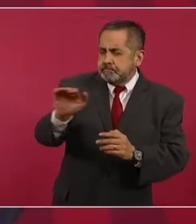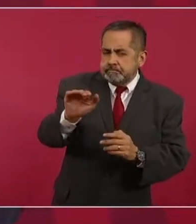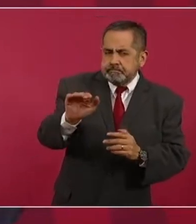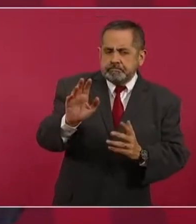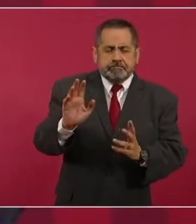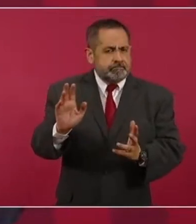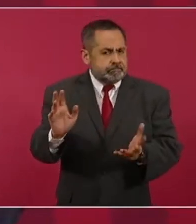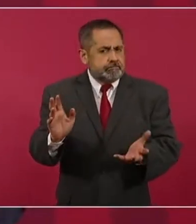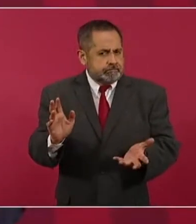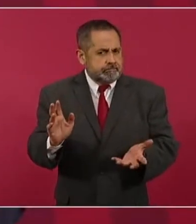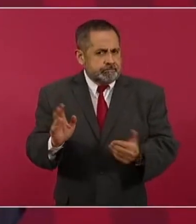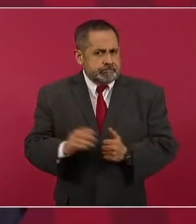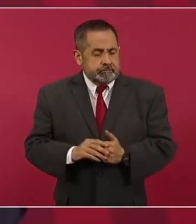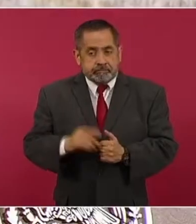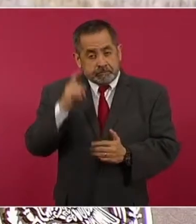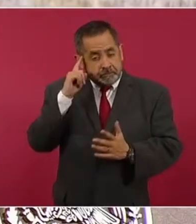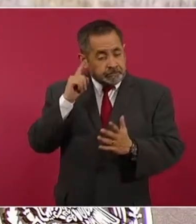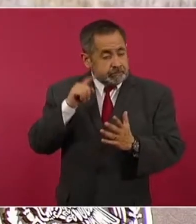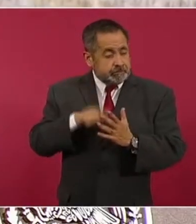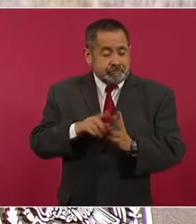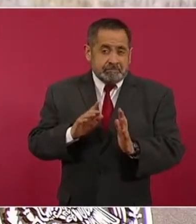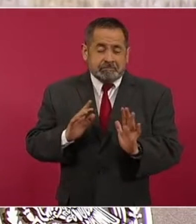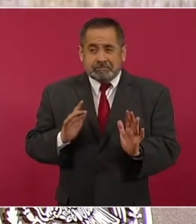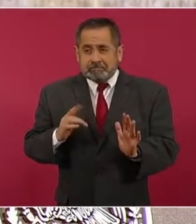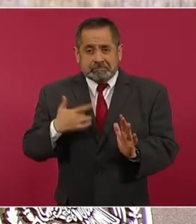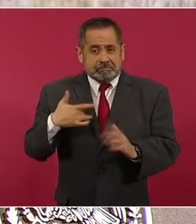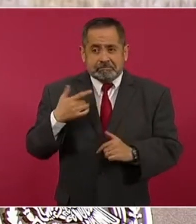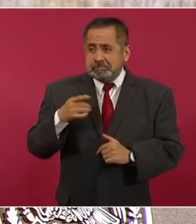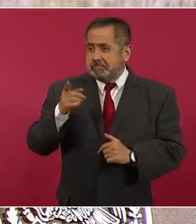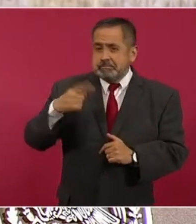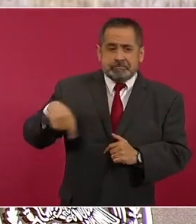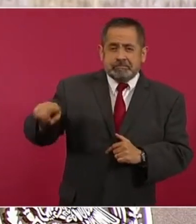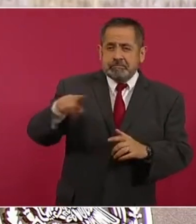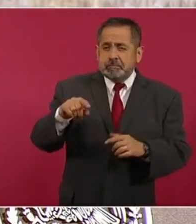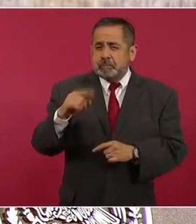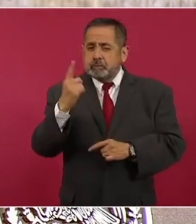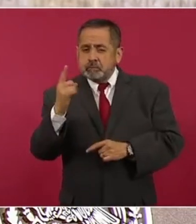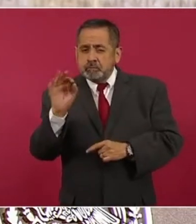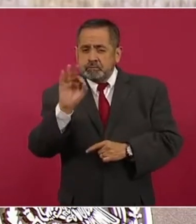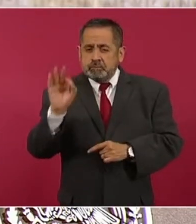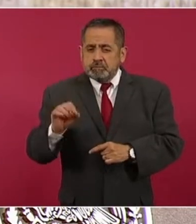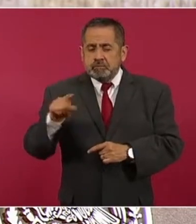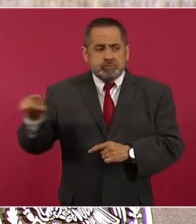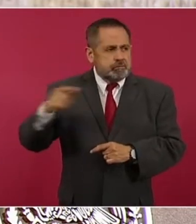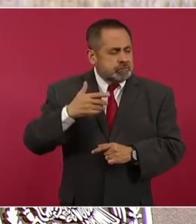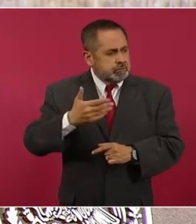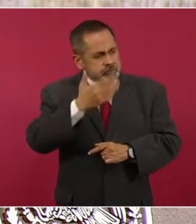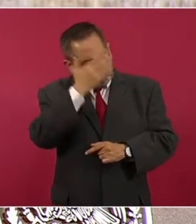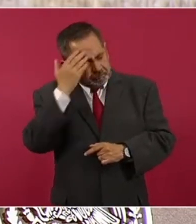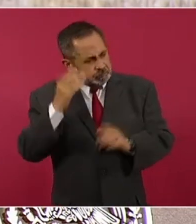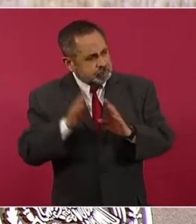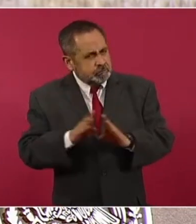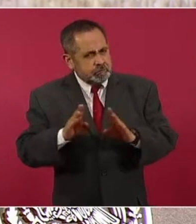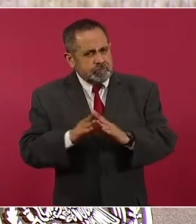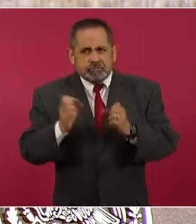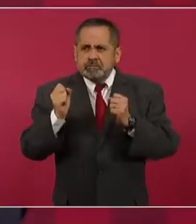yo creo que no se enteró ni el 1% de